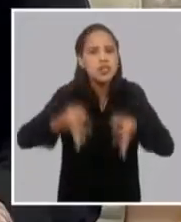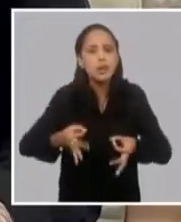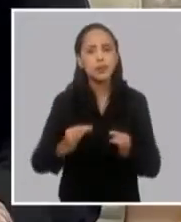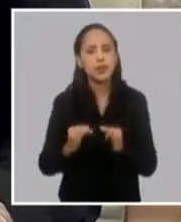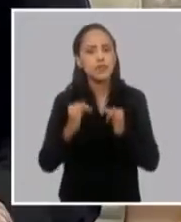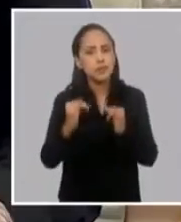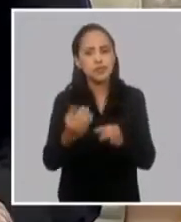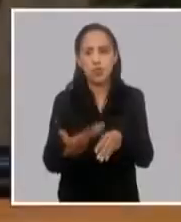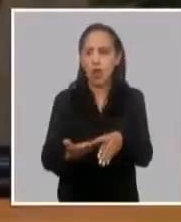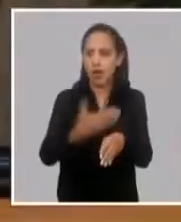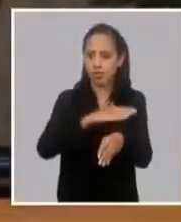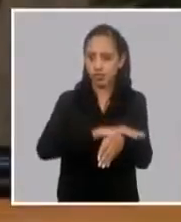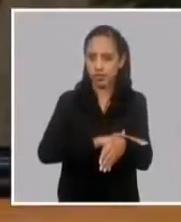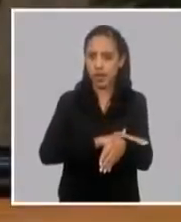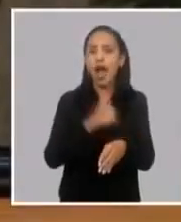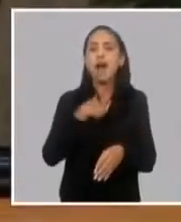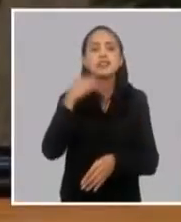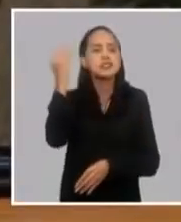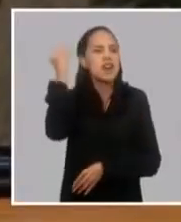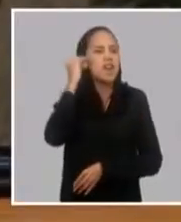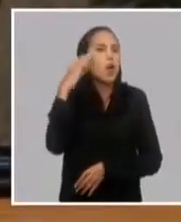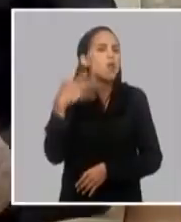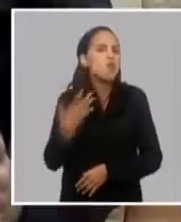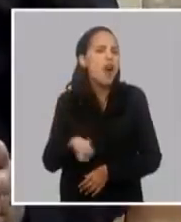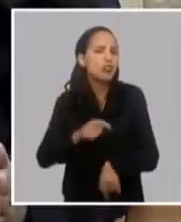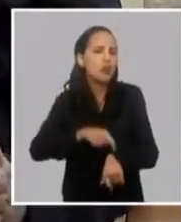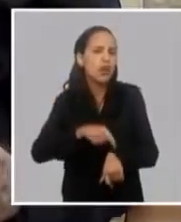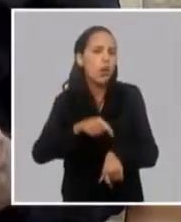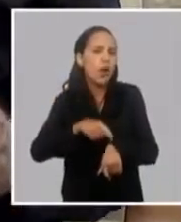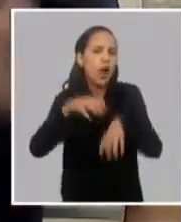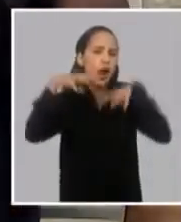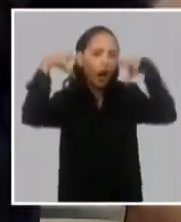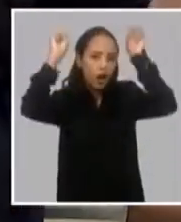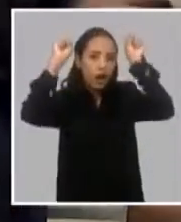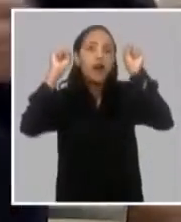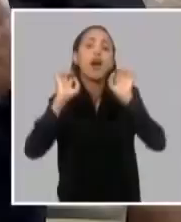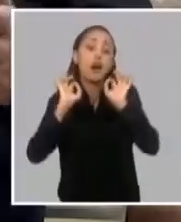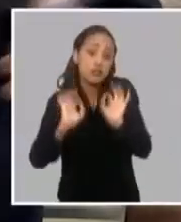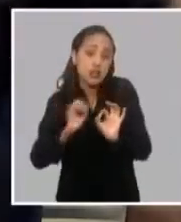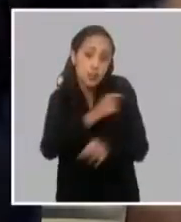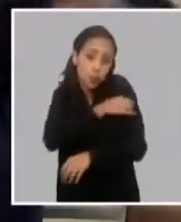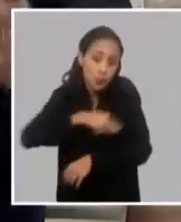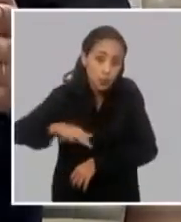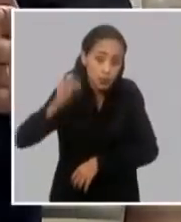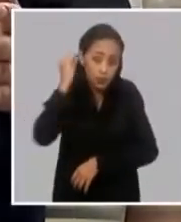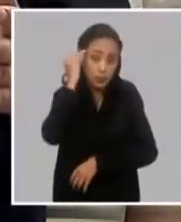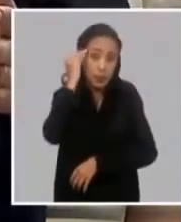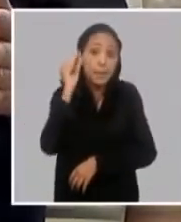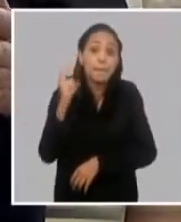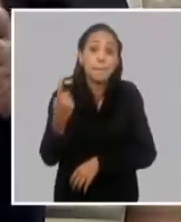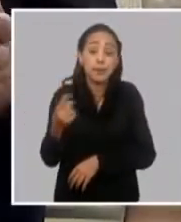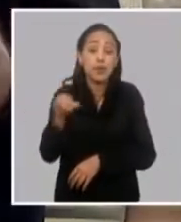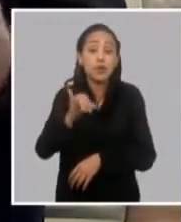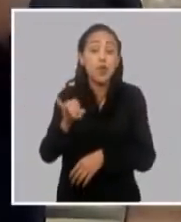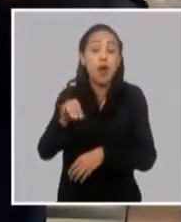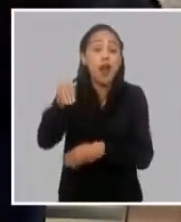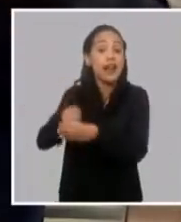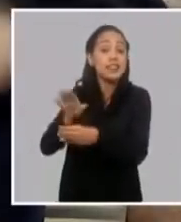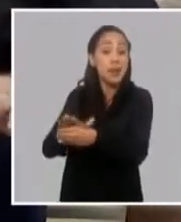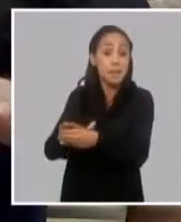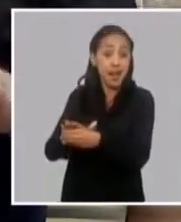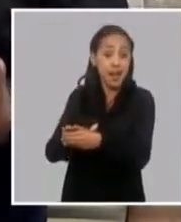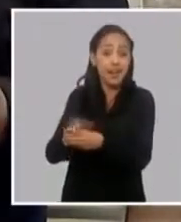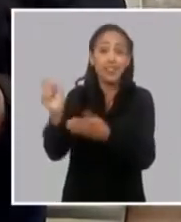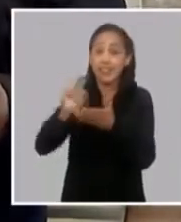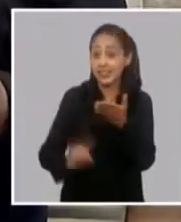previa. Y es por eso que, primero, ir generando las reservas. Que las reservas, cualquier